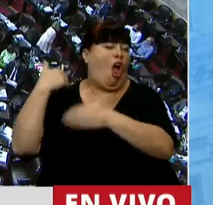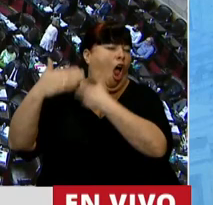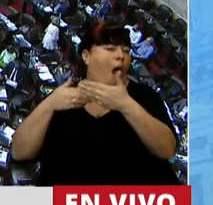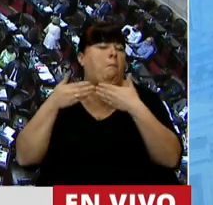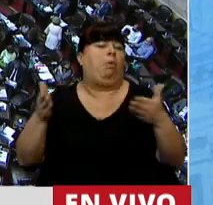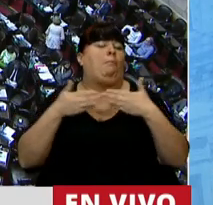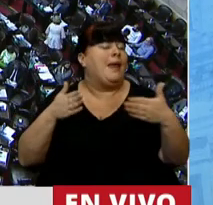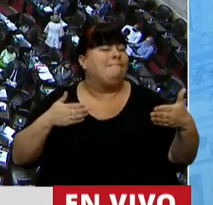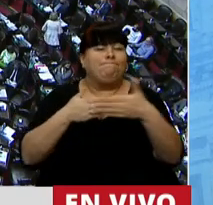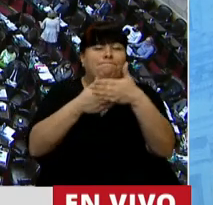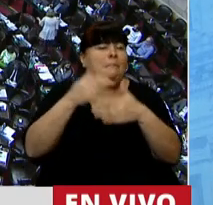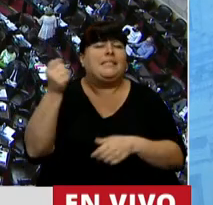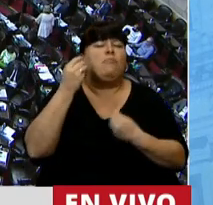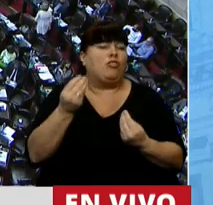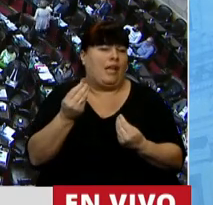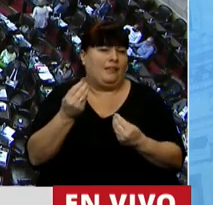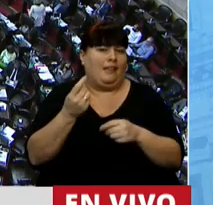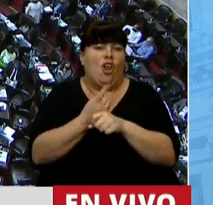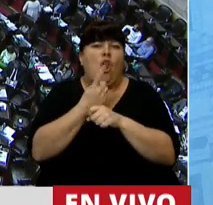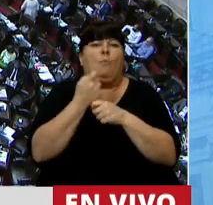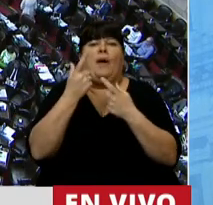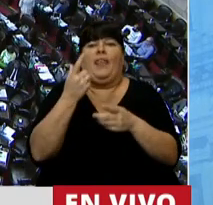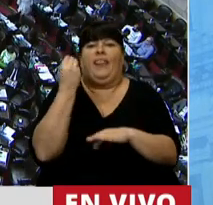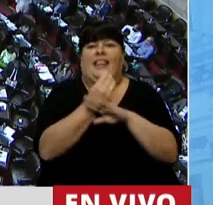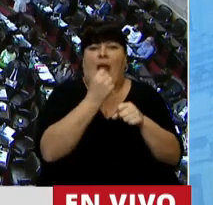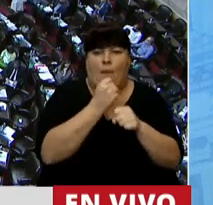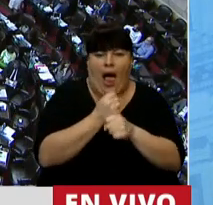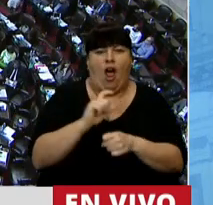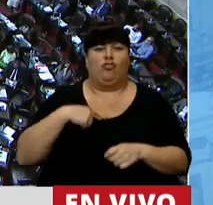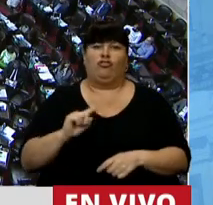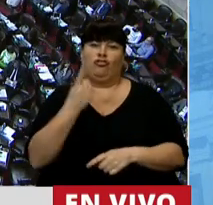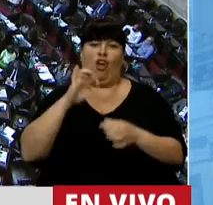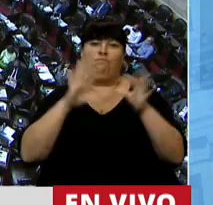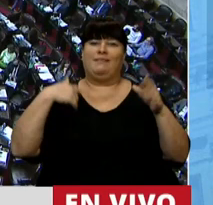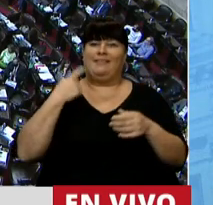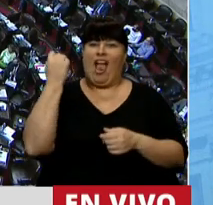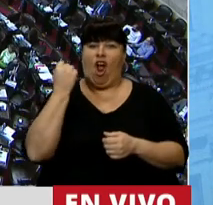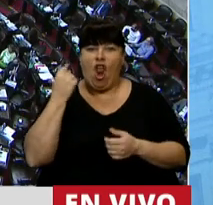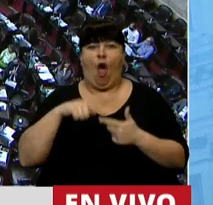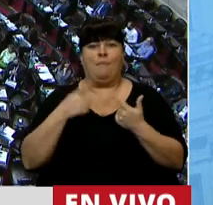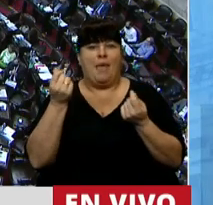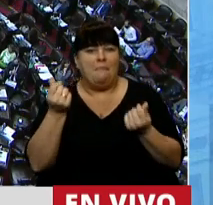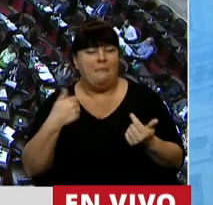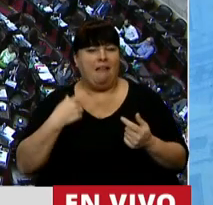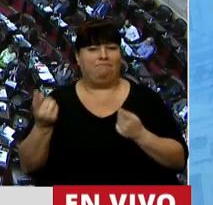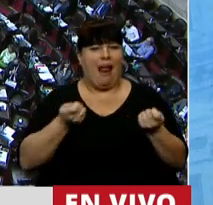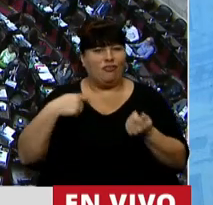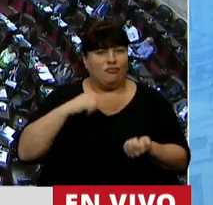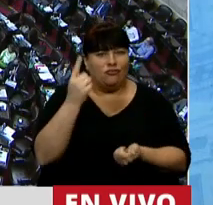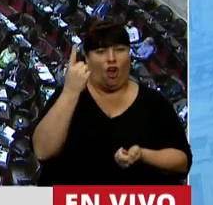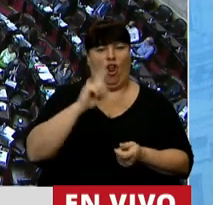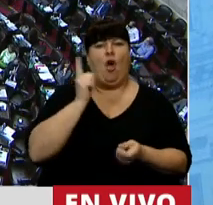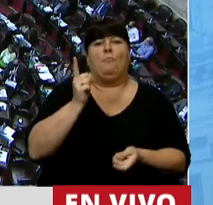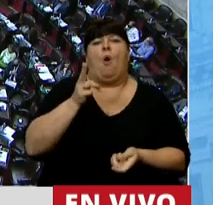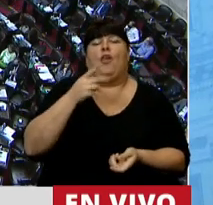pero una barrera fundamental es no poder acceder al trabajo, no poder tener autonomía económica, financiera, no poder